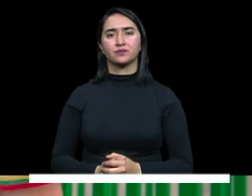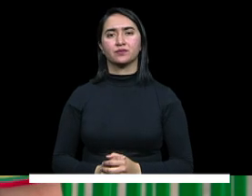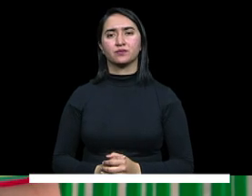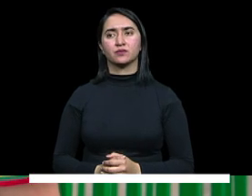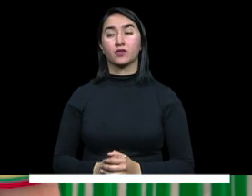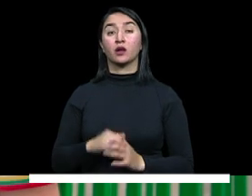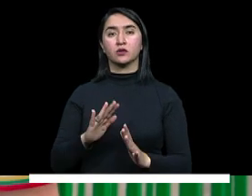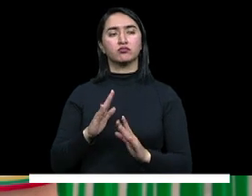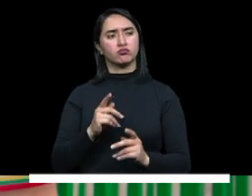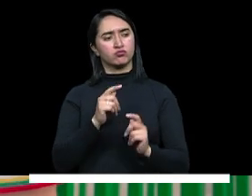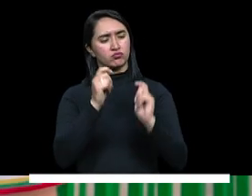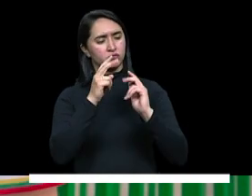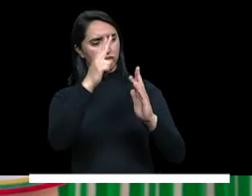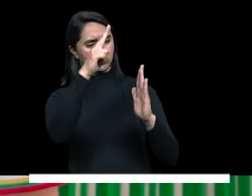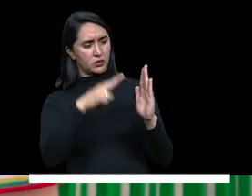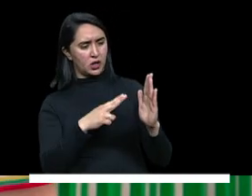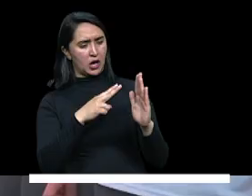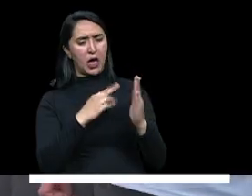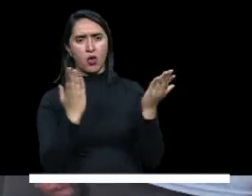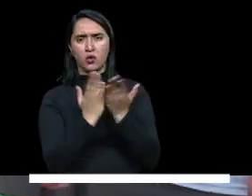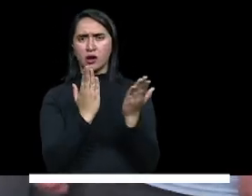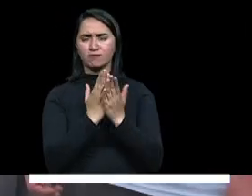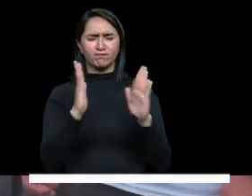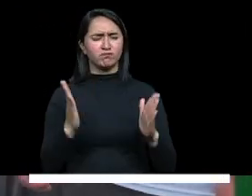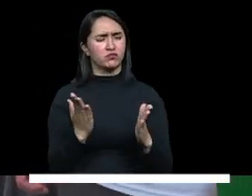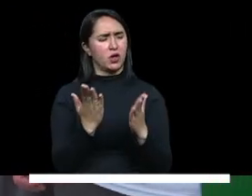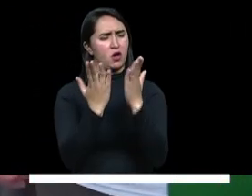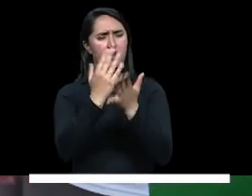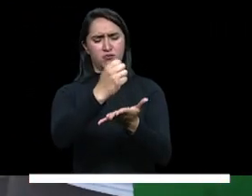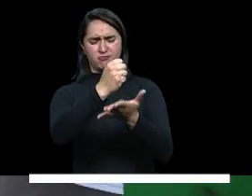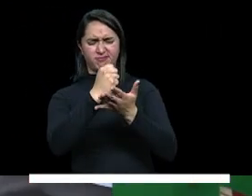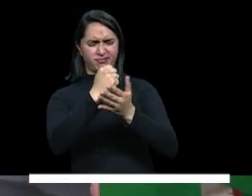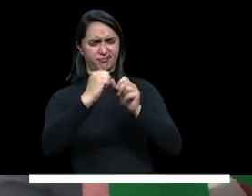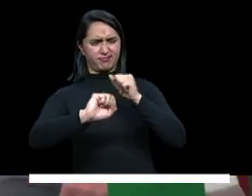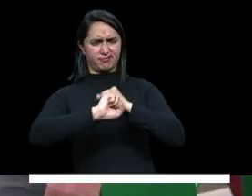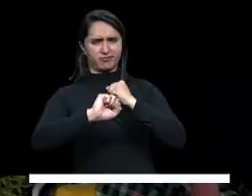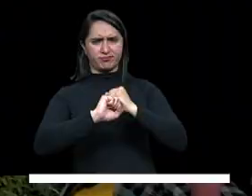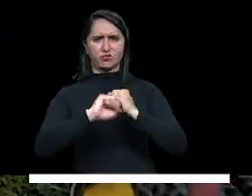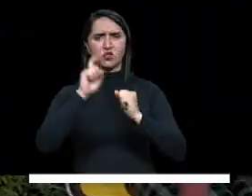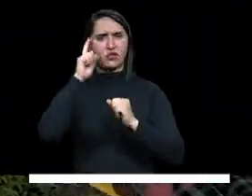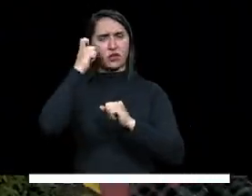la mejor inversión que cualquier gobierno puede hacer y esto es la demostración.